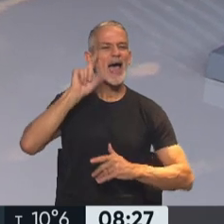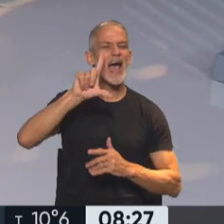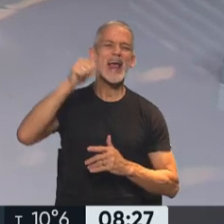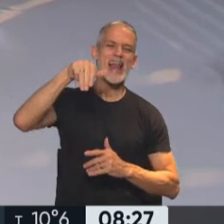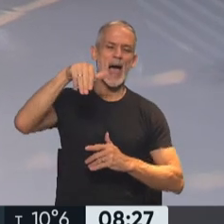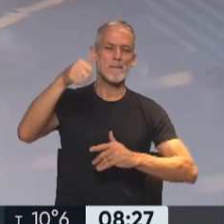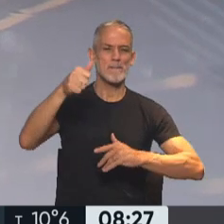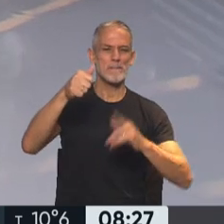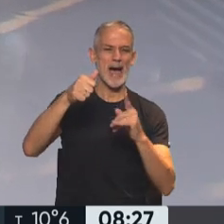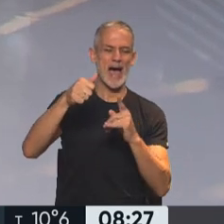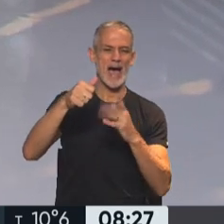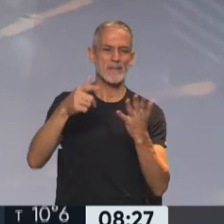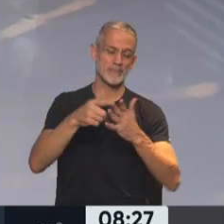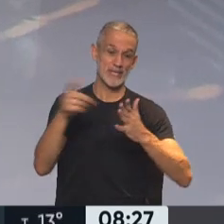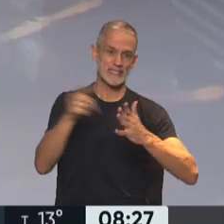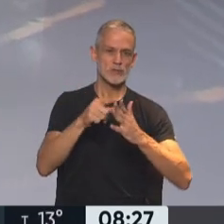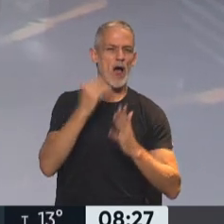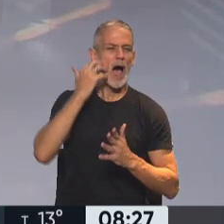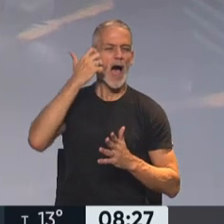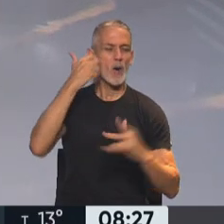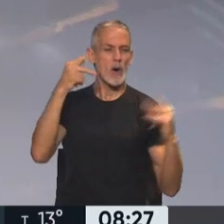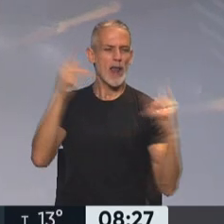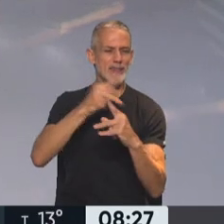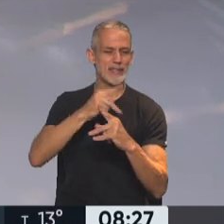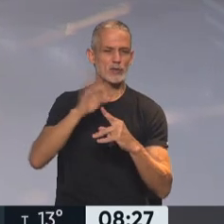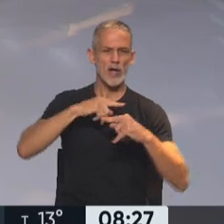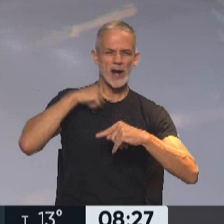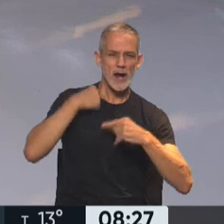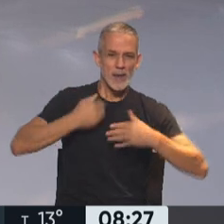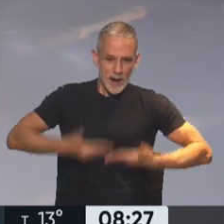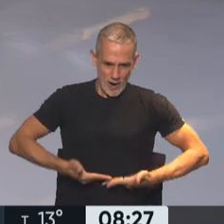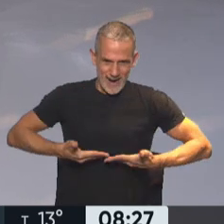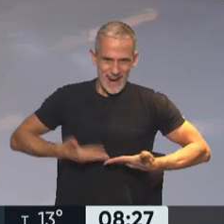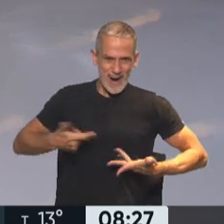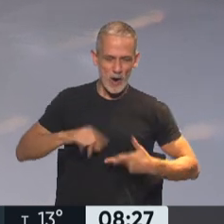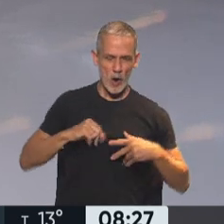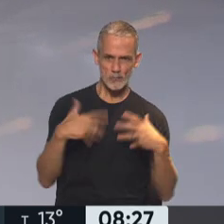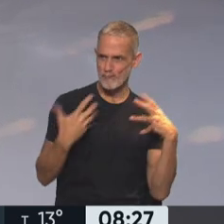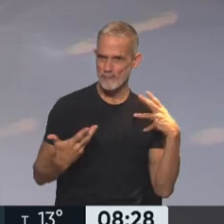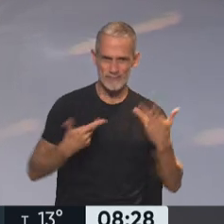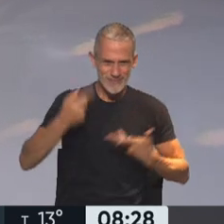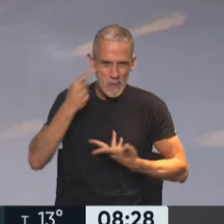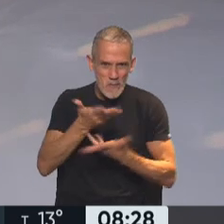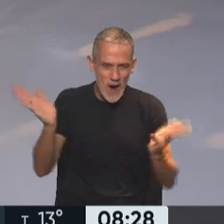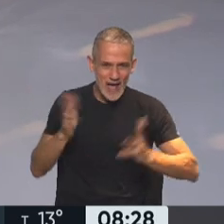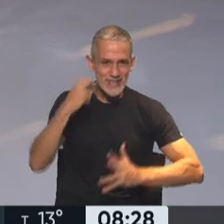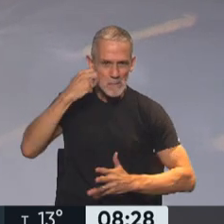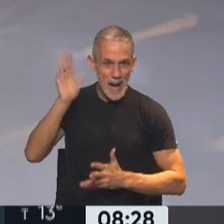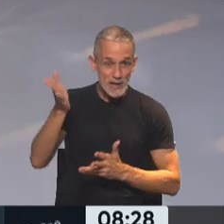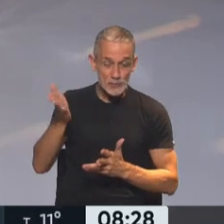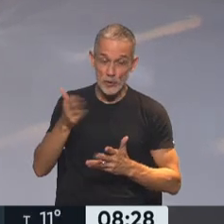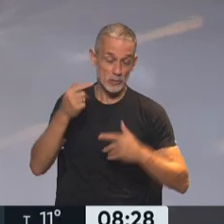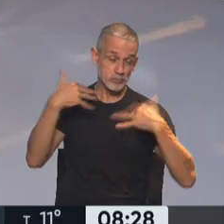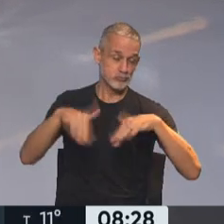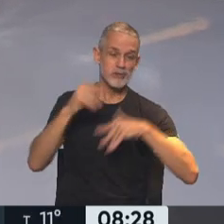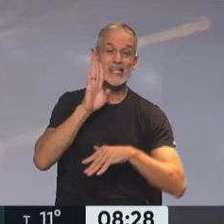es como glam y abuela, es una abuela tiktoker que usa remeritas cortas y se viste despampanante. Y es furor esta abuela